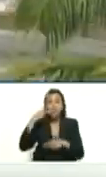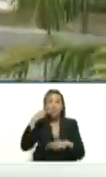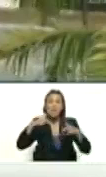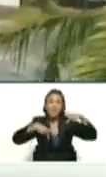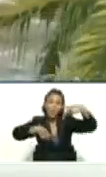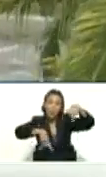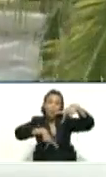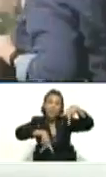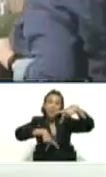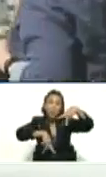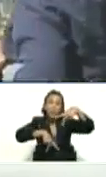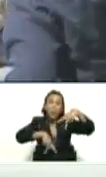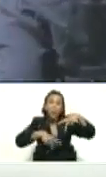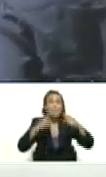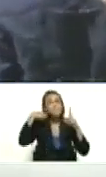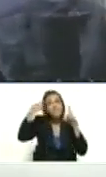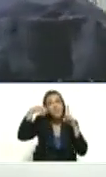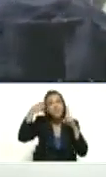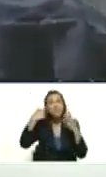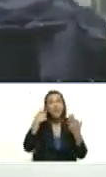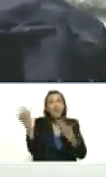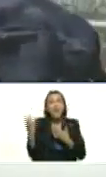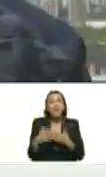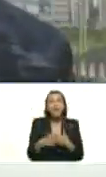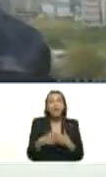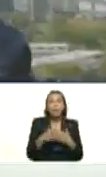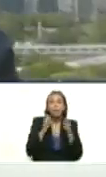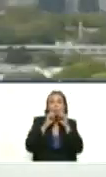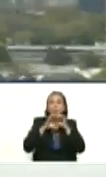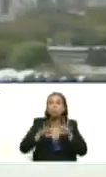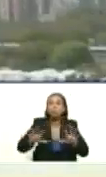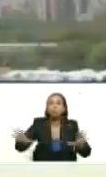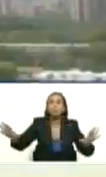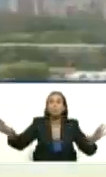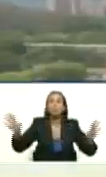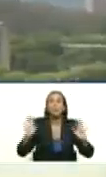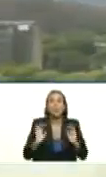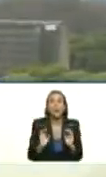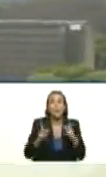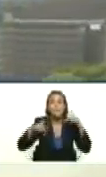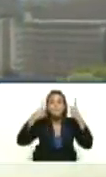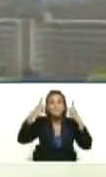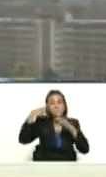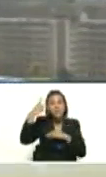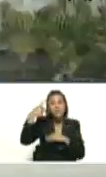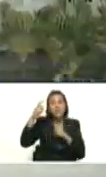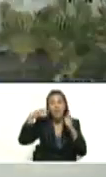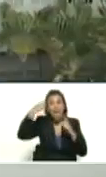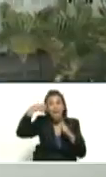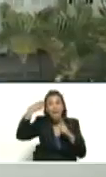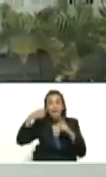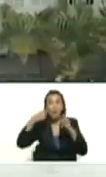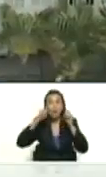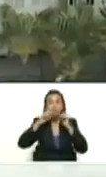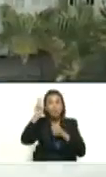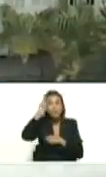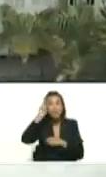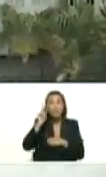varios videos que se han viralizado videos de estudiantes y de profesores